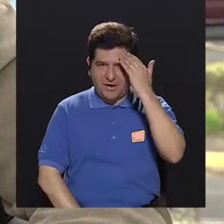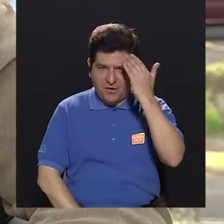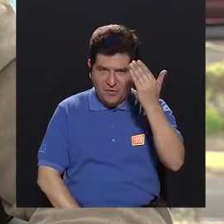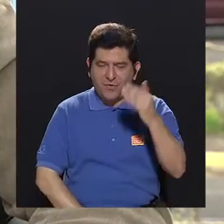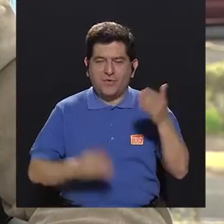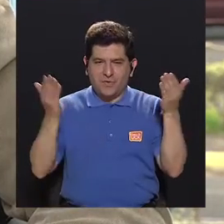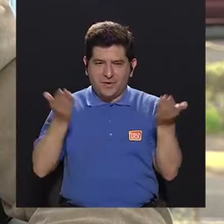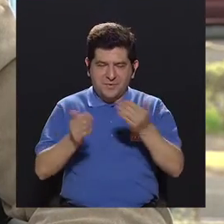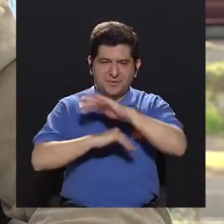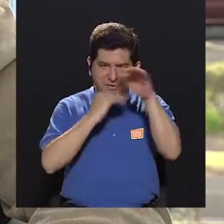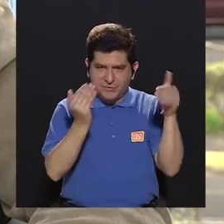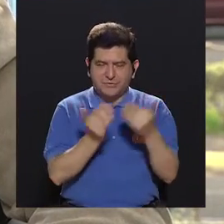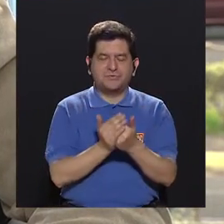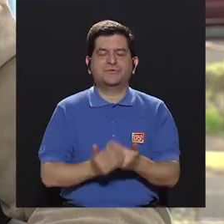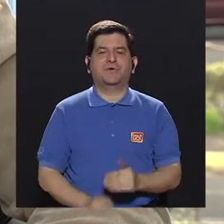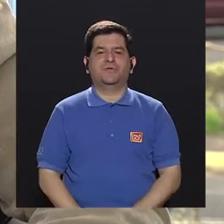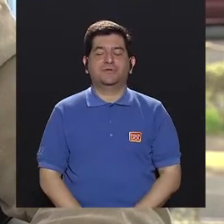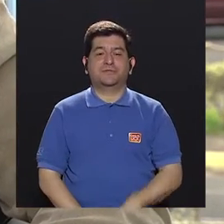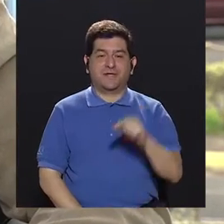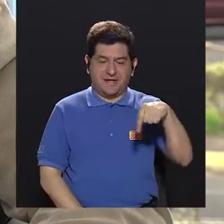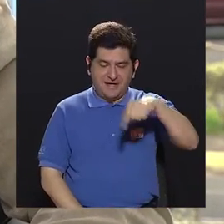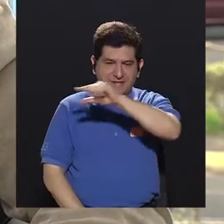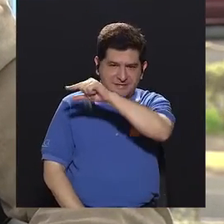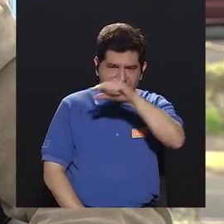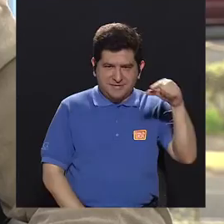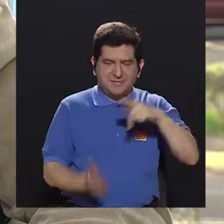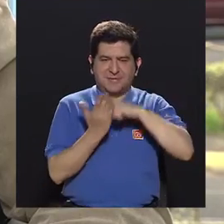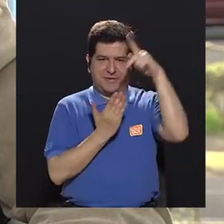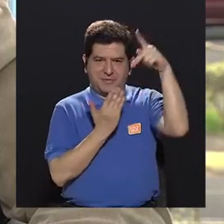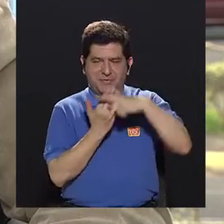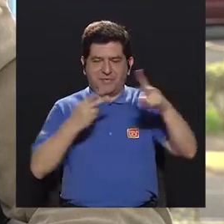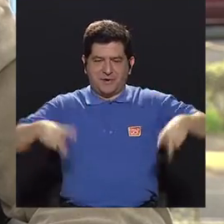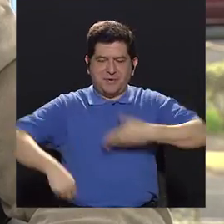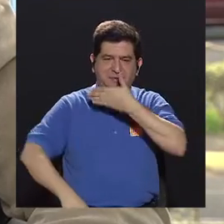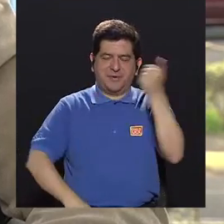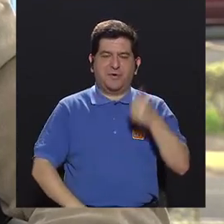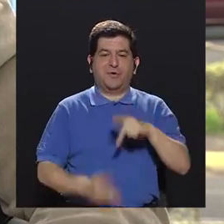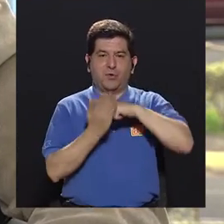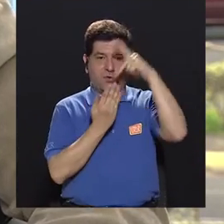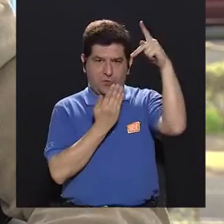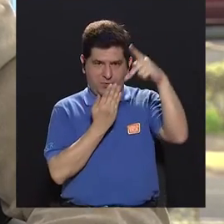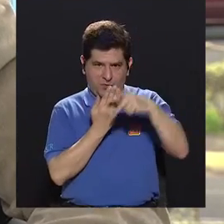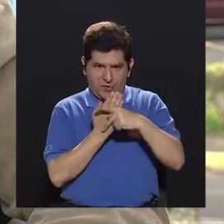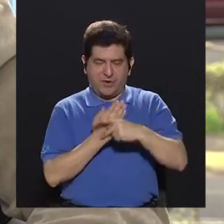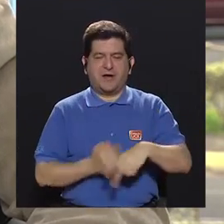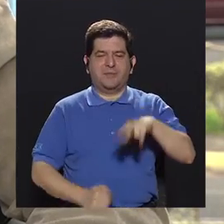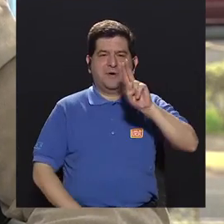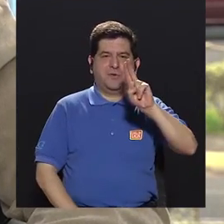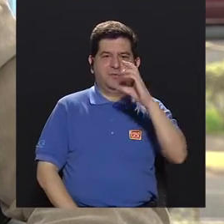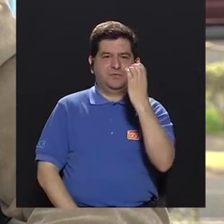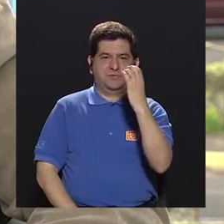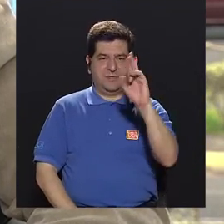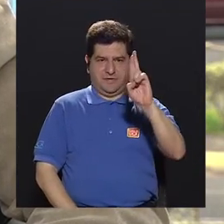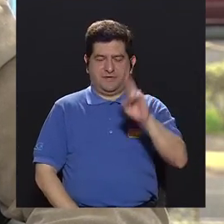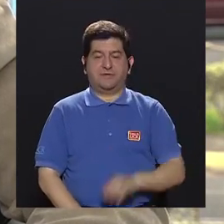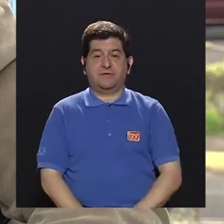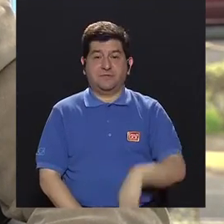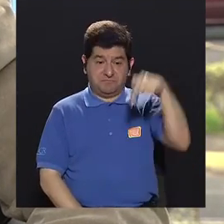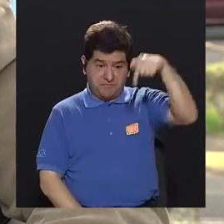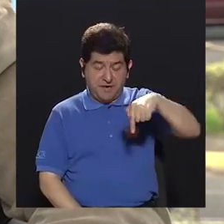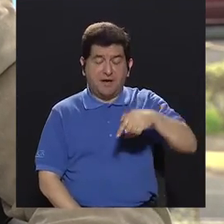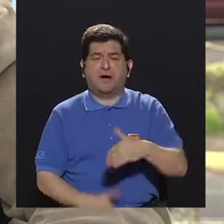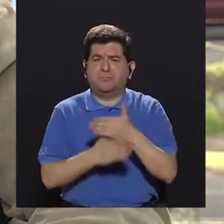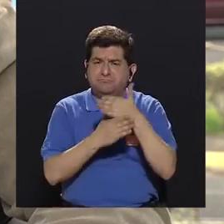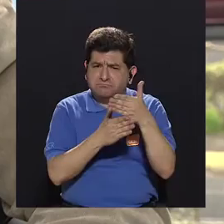Hola, tal? Bienvenidos y bienvenidas una semana más a su programa Vivir Mejor, la telerevista de Universidad de Costa Rica, en donde